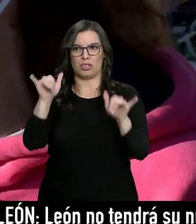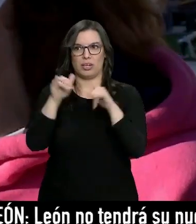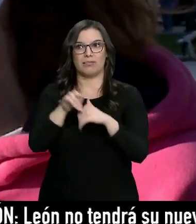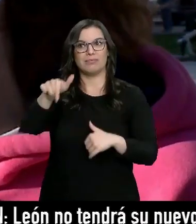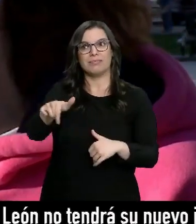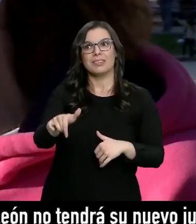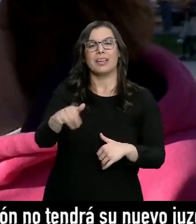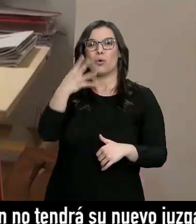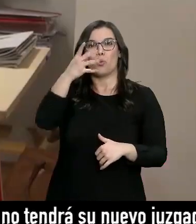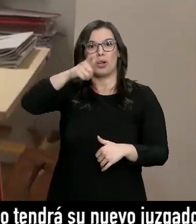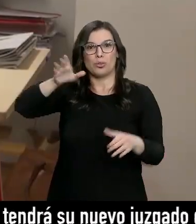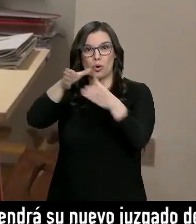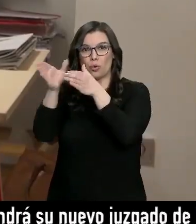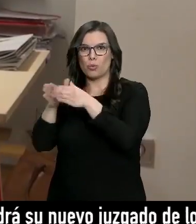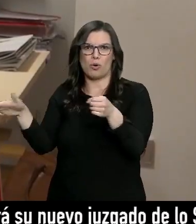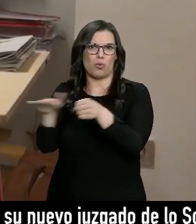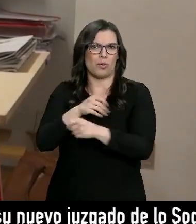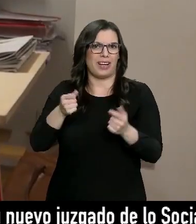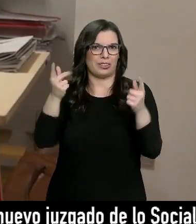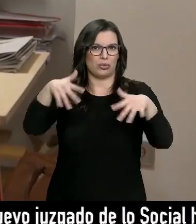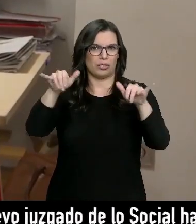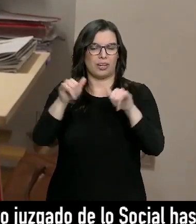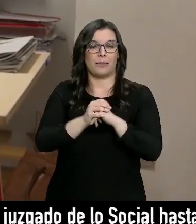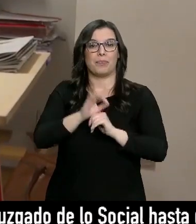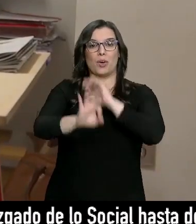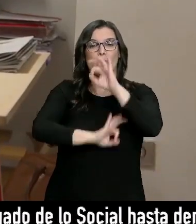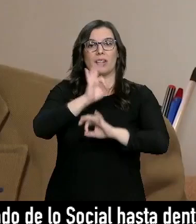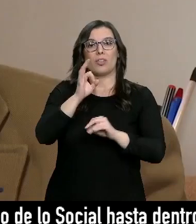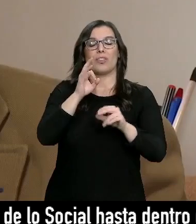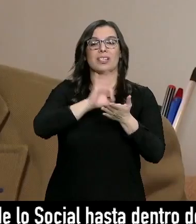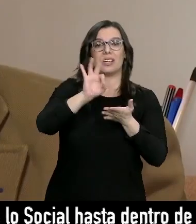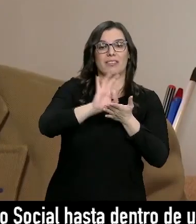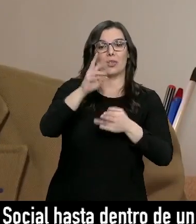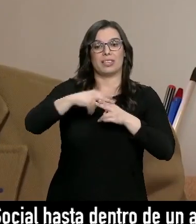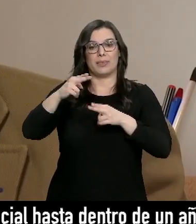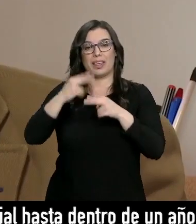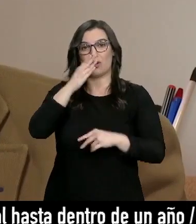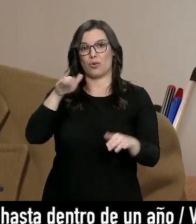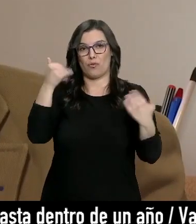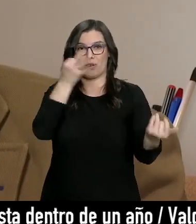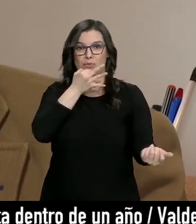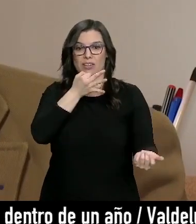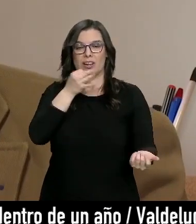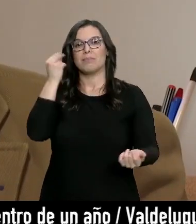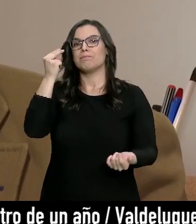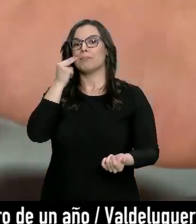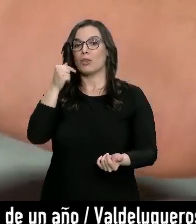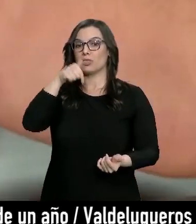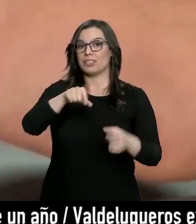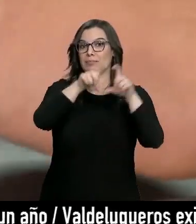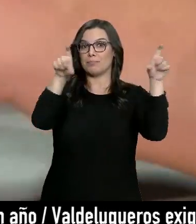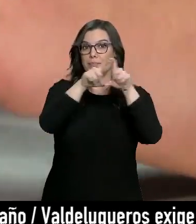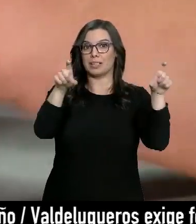llega ni para cubrir los gastos. Desde la Asociación de Servicios de Actividades Extraescolares de Castilla y León temen que el cierre de empresas aquí